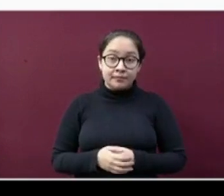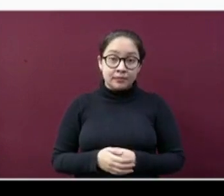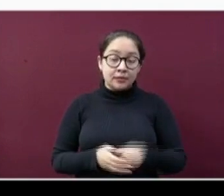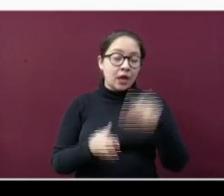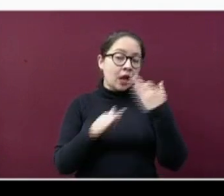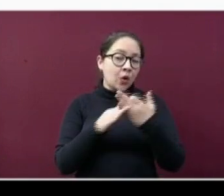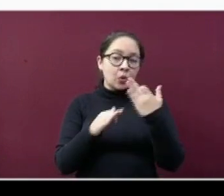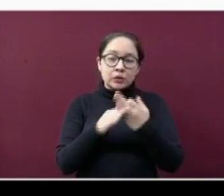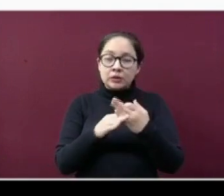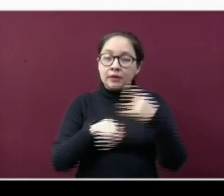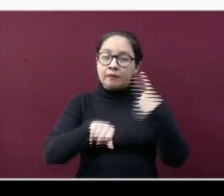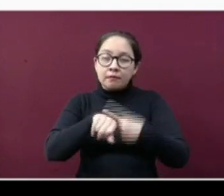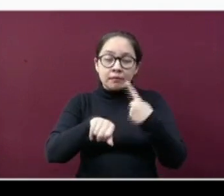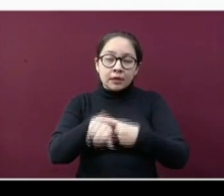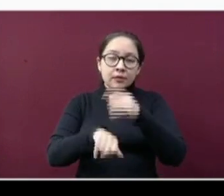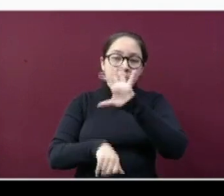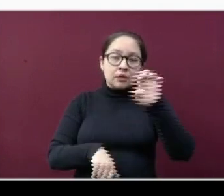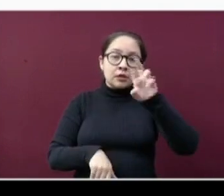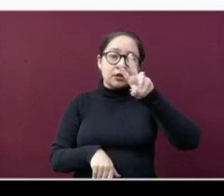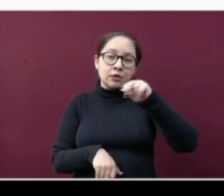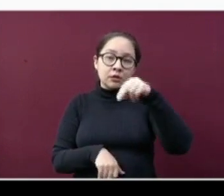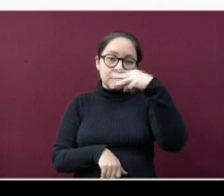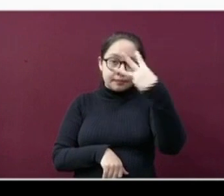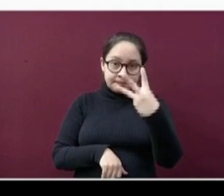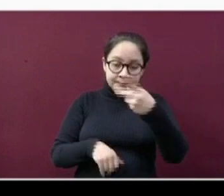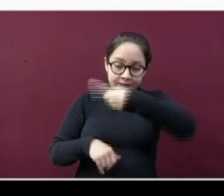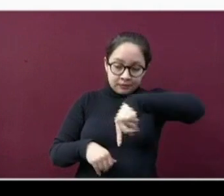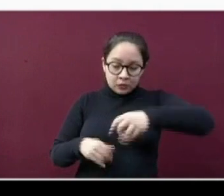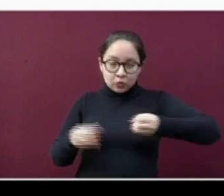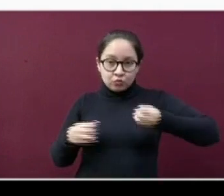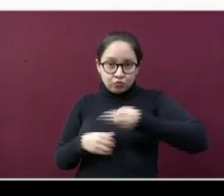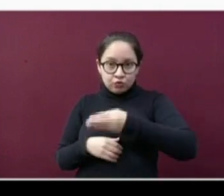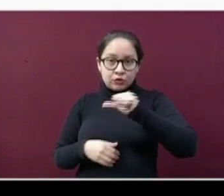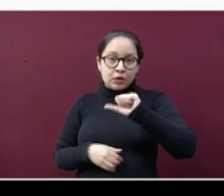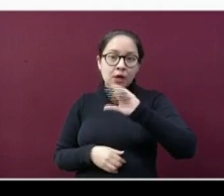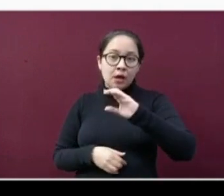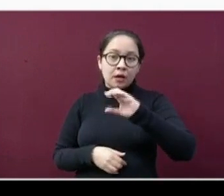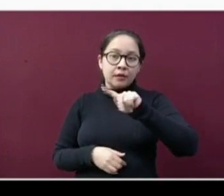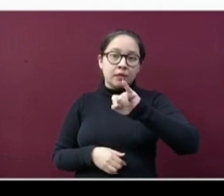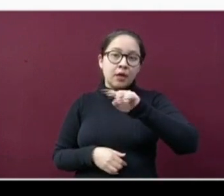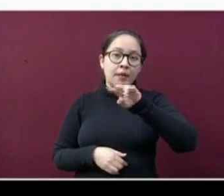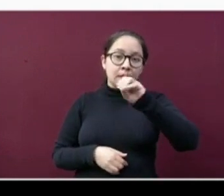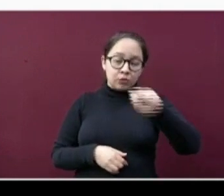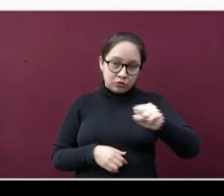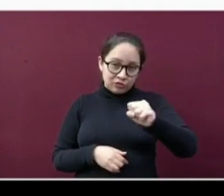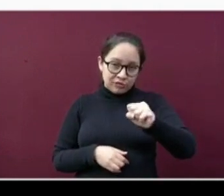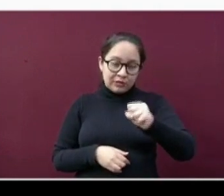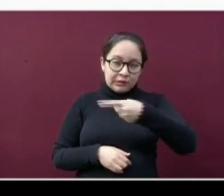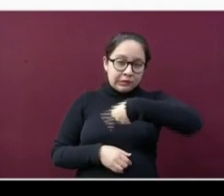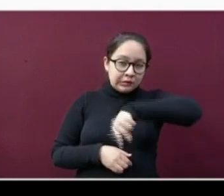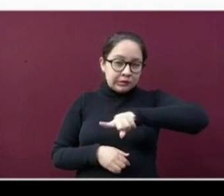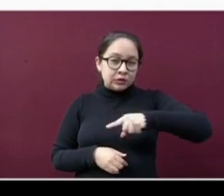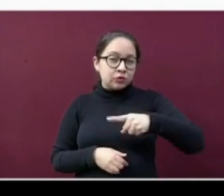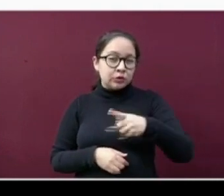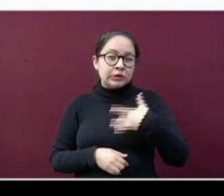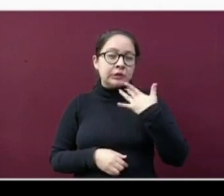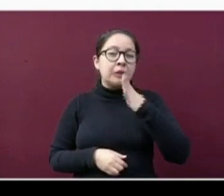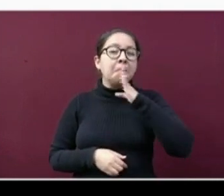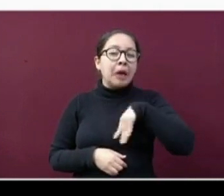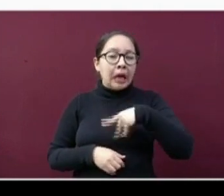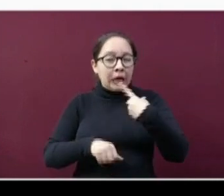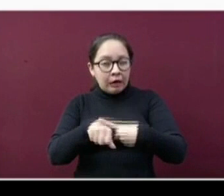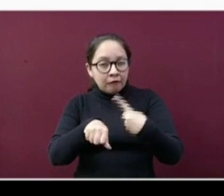consideran actuales 583. Recuerden que estos casos representan a los pacientes más recientes